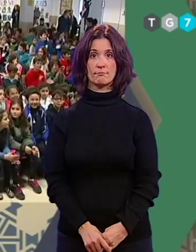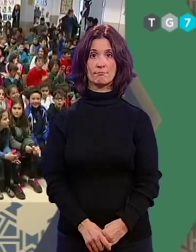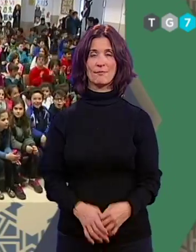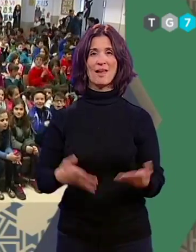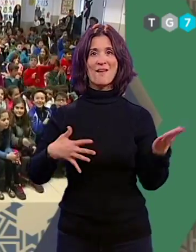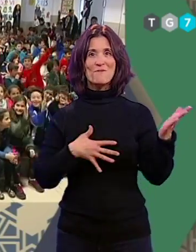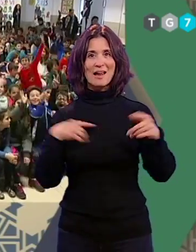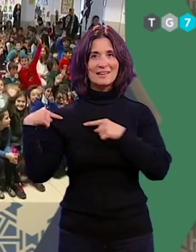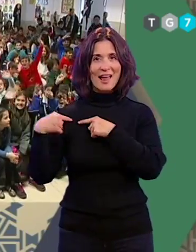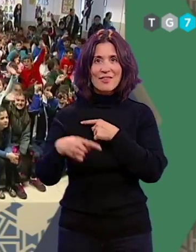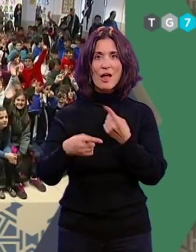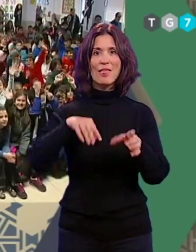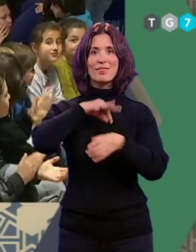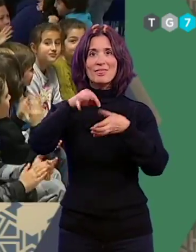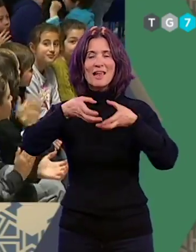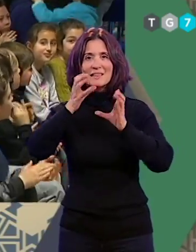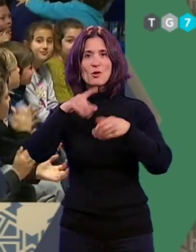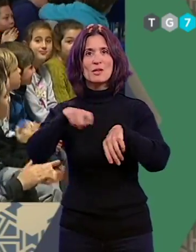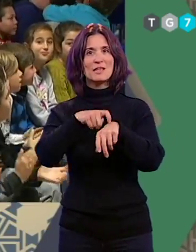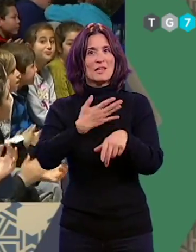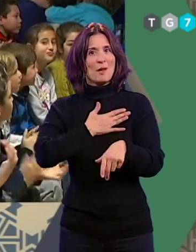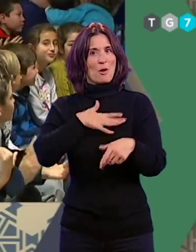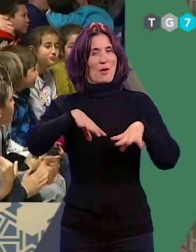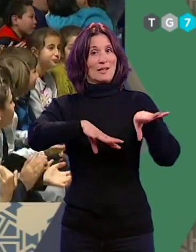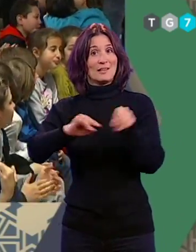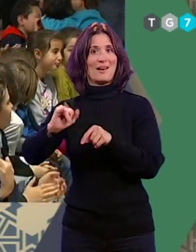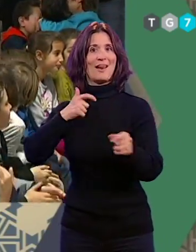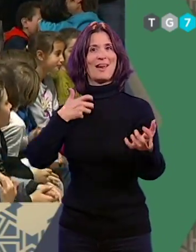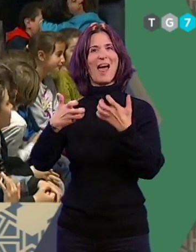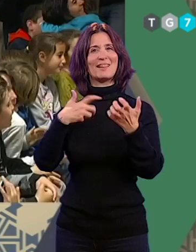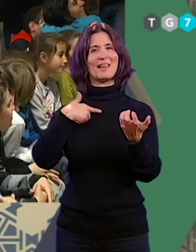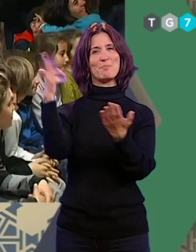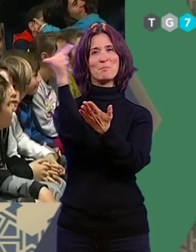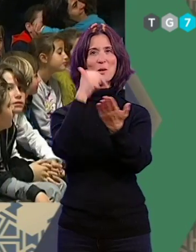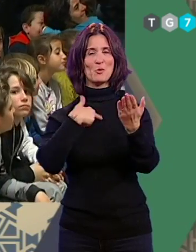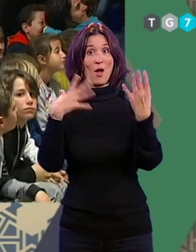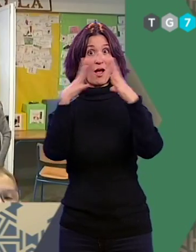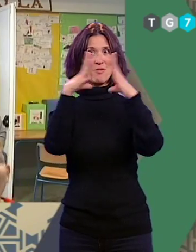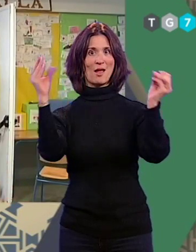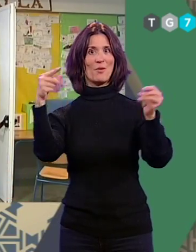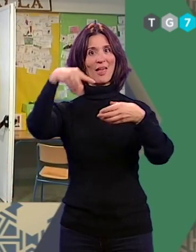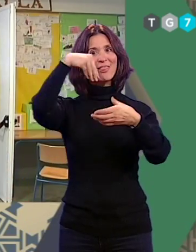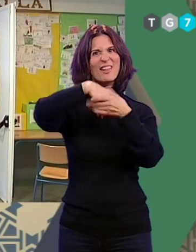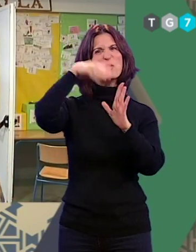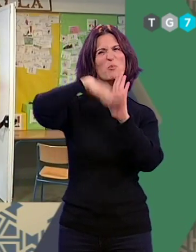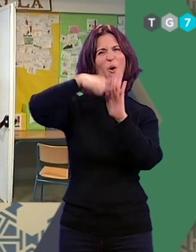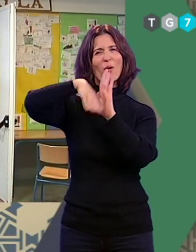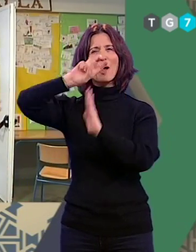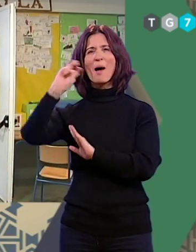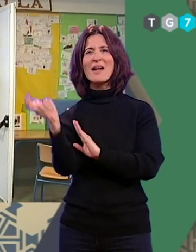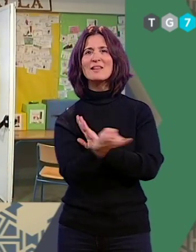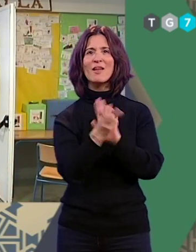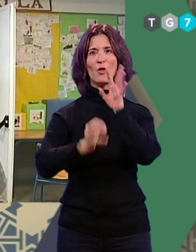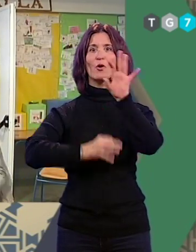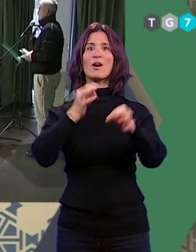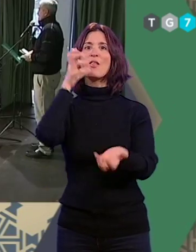Bailes tradicionales, un desayuno con los productos de la tierra y el arte de los pintores andaluces han sido parte de las actividades organizadas